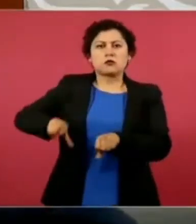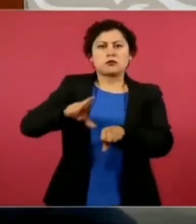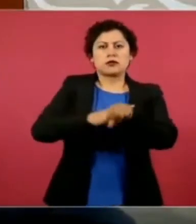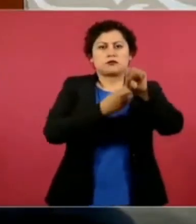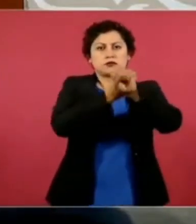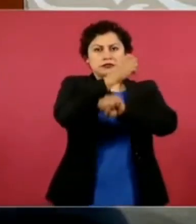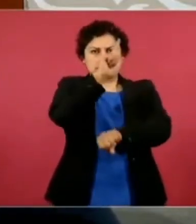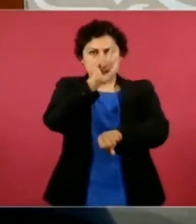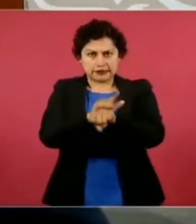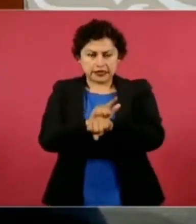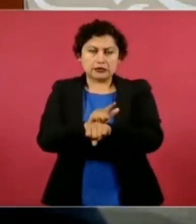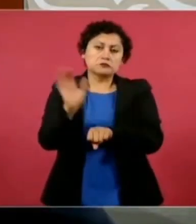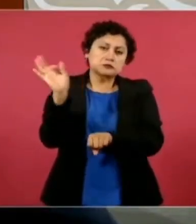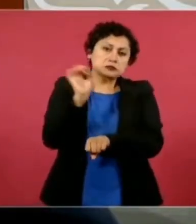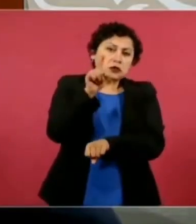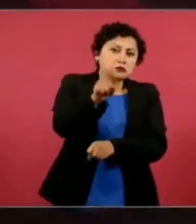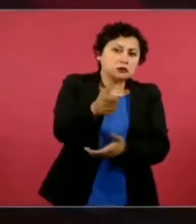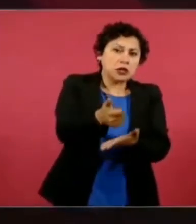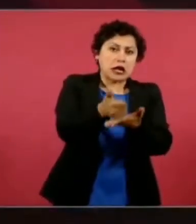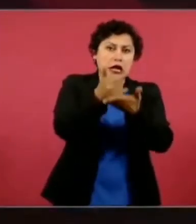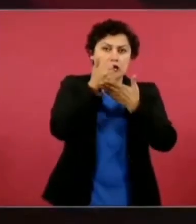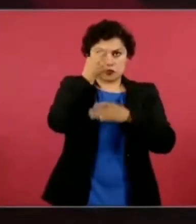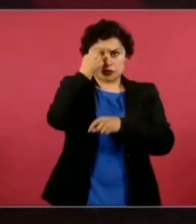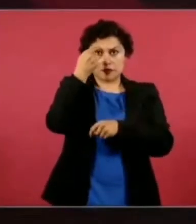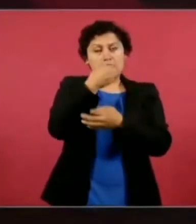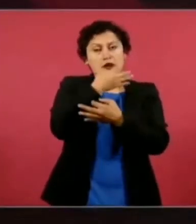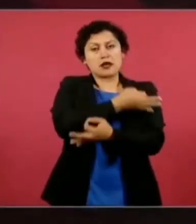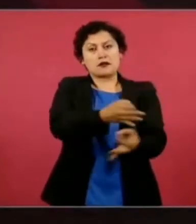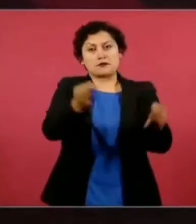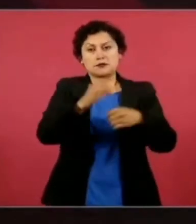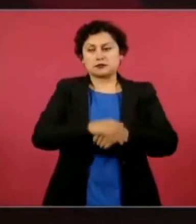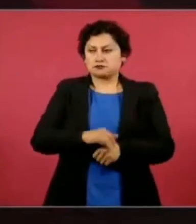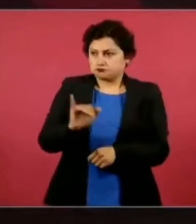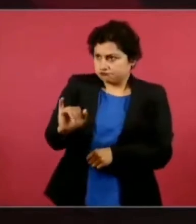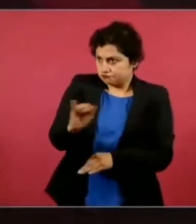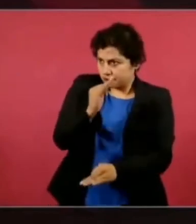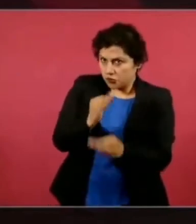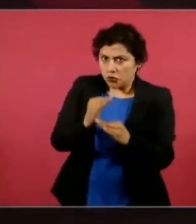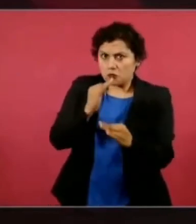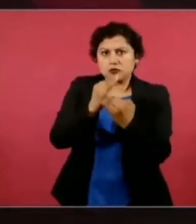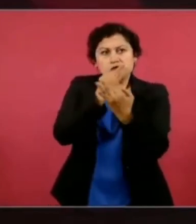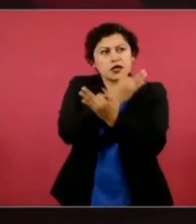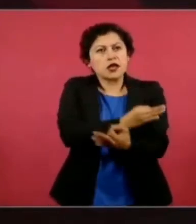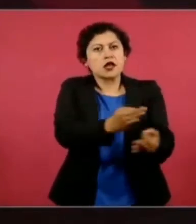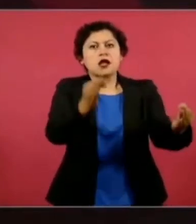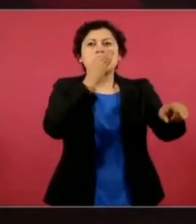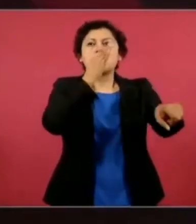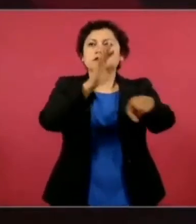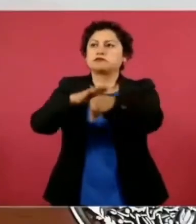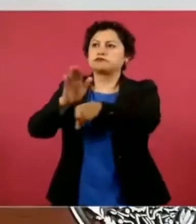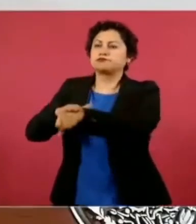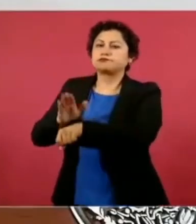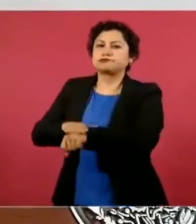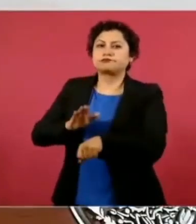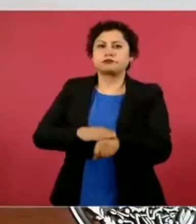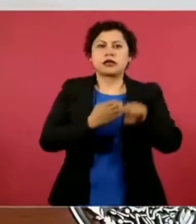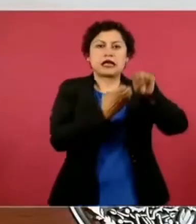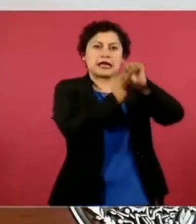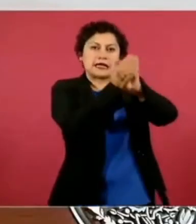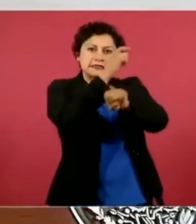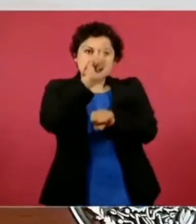se aviencen. Que apoyen a los medios verdaderamente